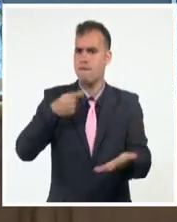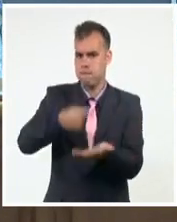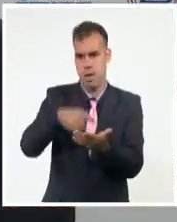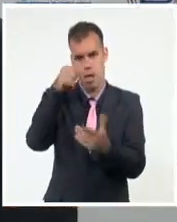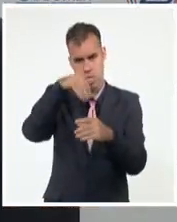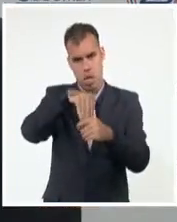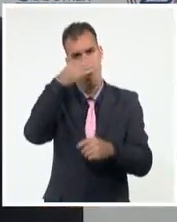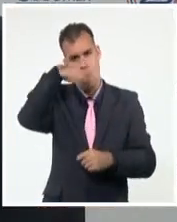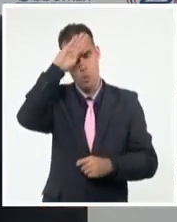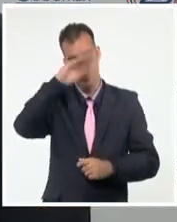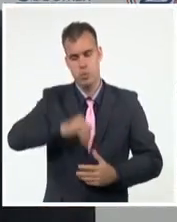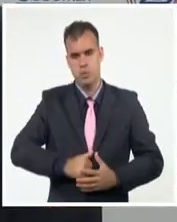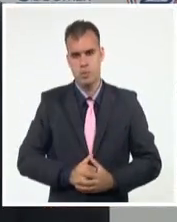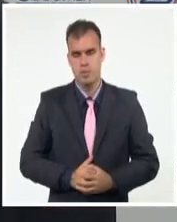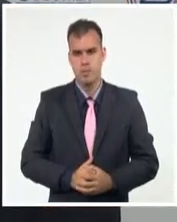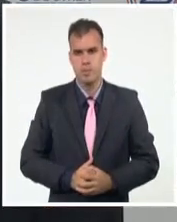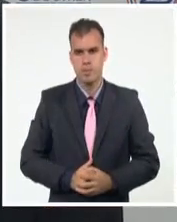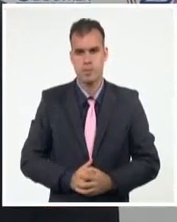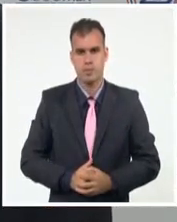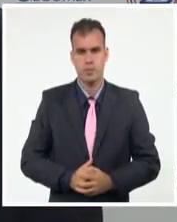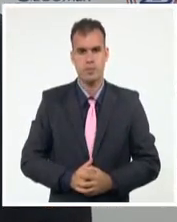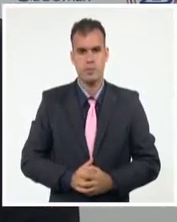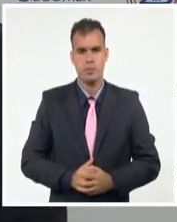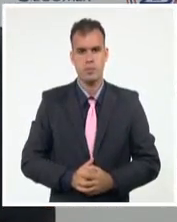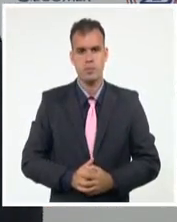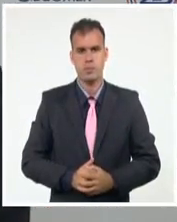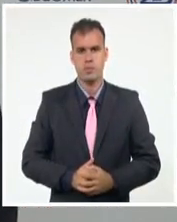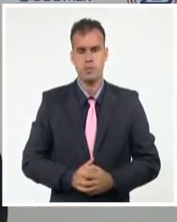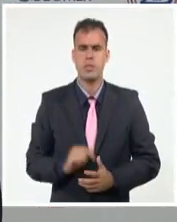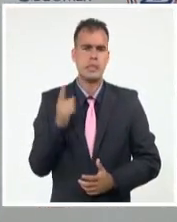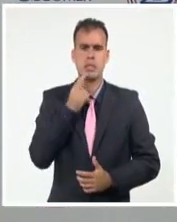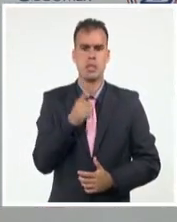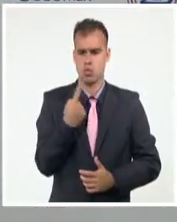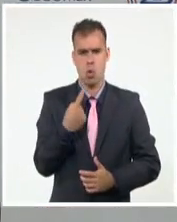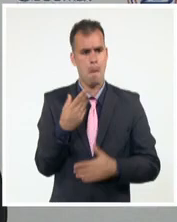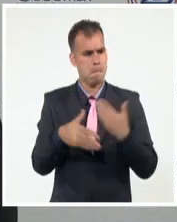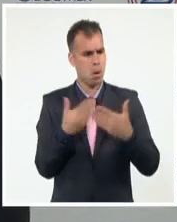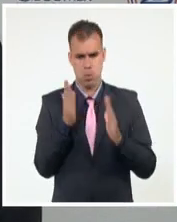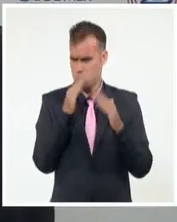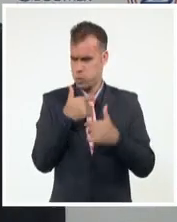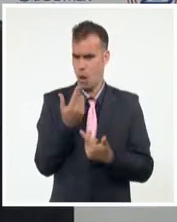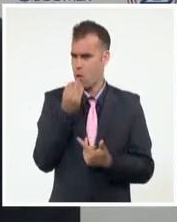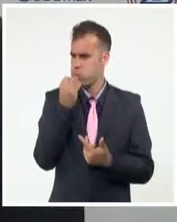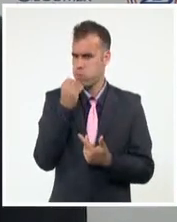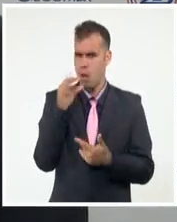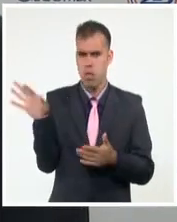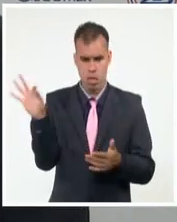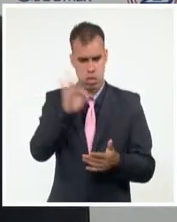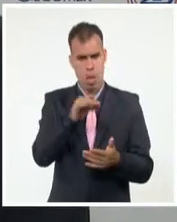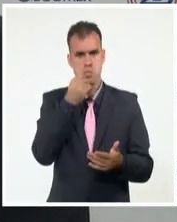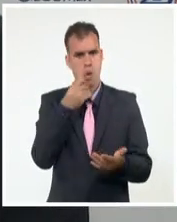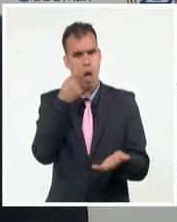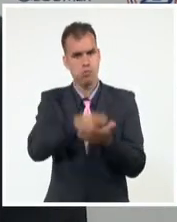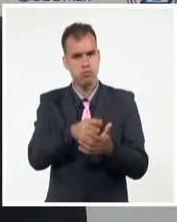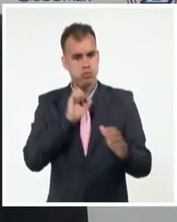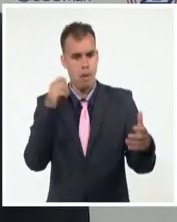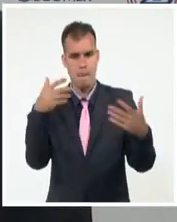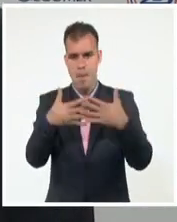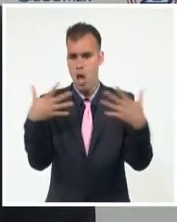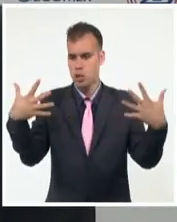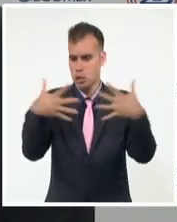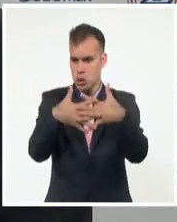de la isla. No tenemos ningún problema desde el punto de vista objetivo ni subjetivo que impida poder desarrollar esas relaciones de